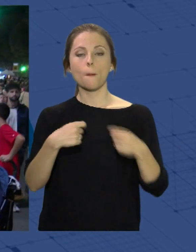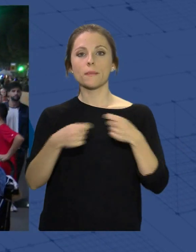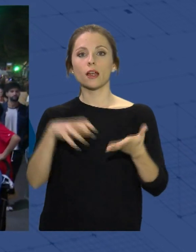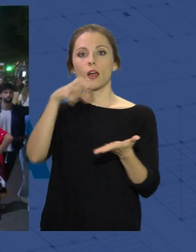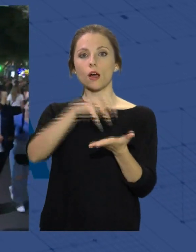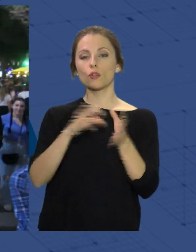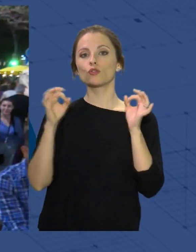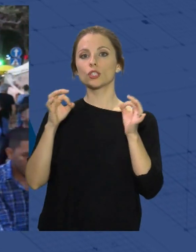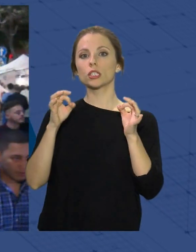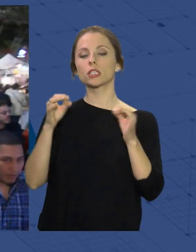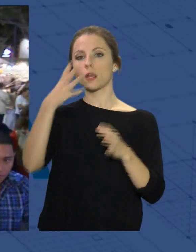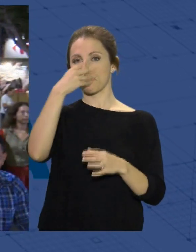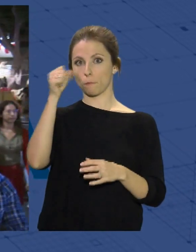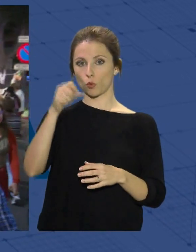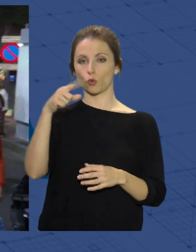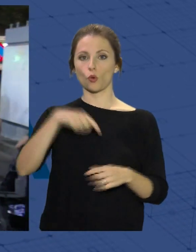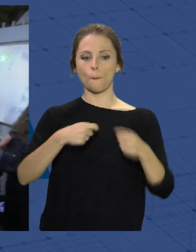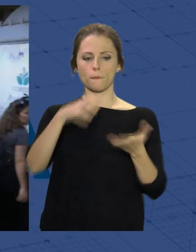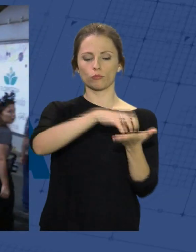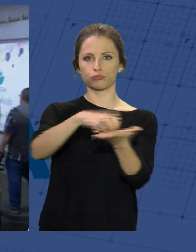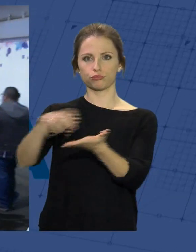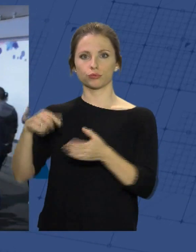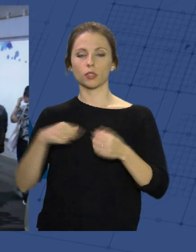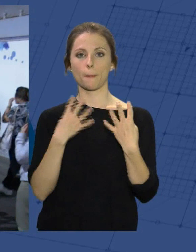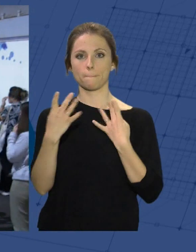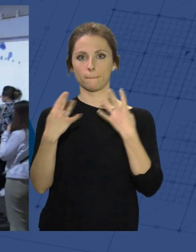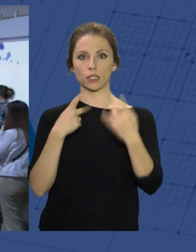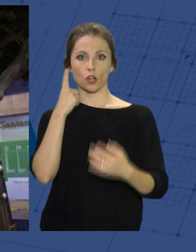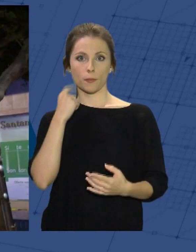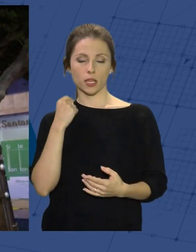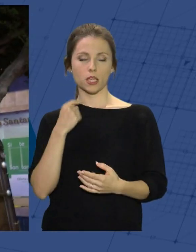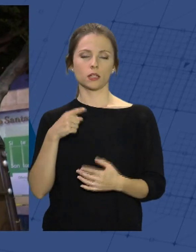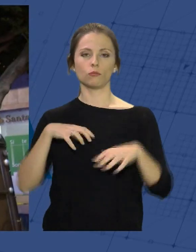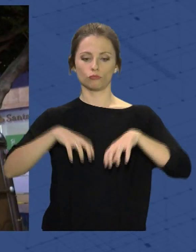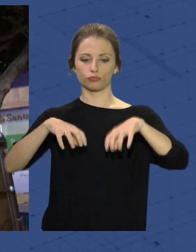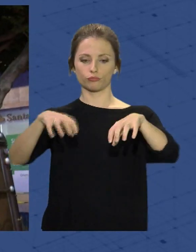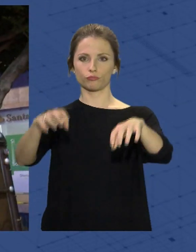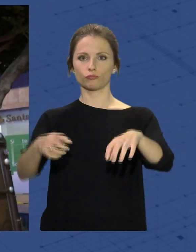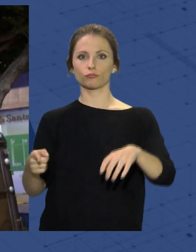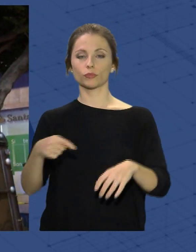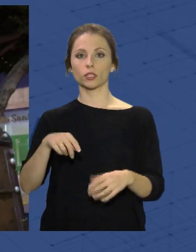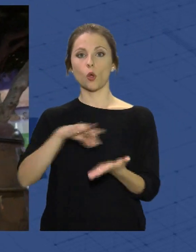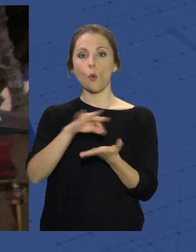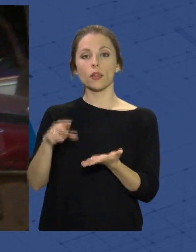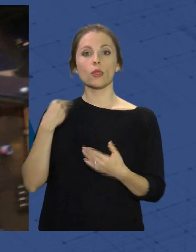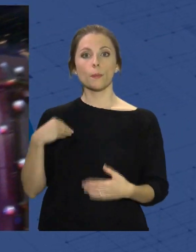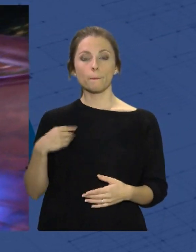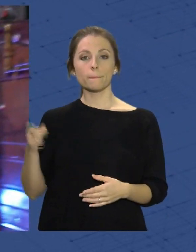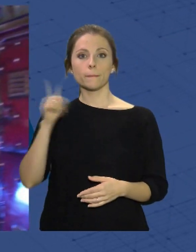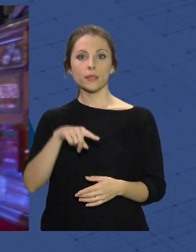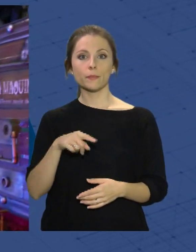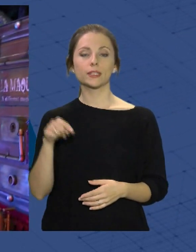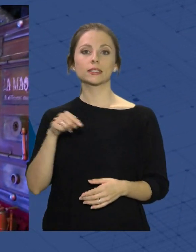llenaba de productos artesanales y terroríficos el Paseo de Almería gracias a Gastroar. Y en esta misma ubicación, la máquina de Héctor Sansegundo